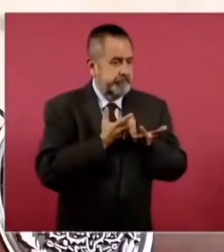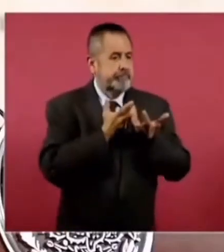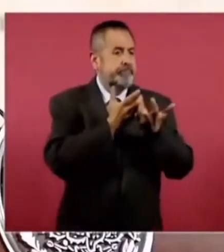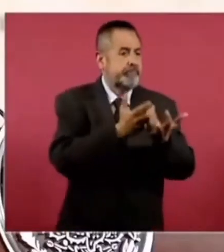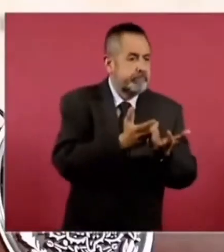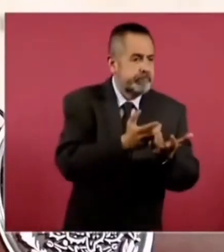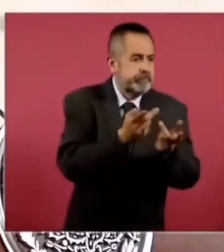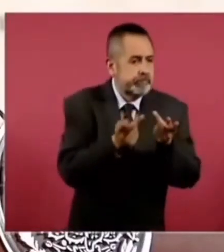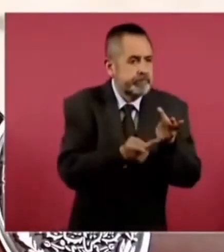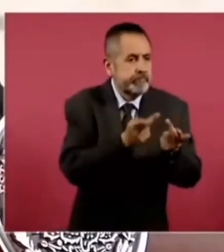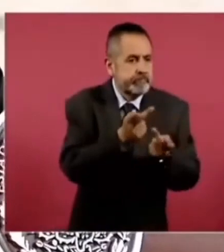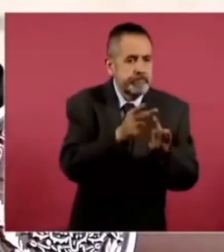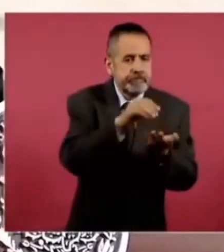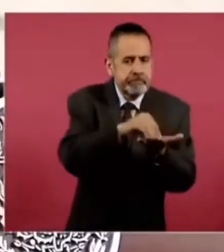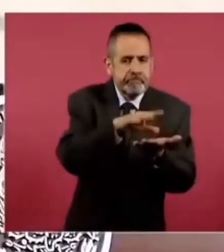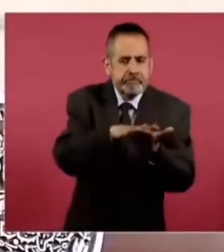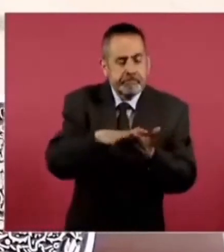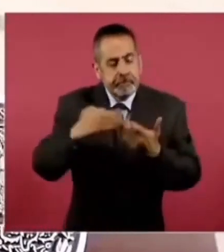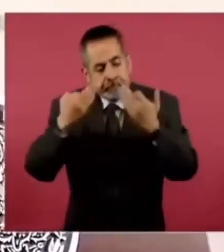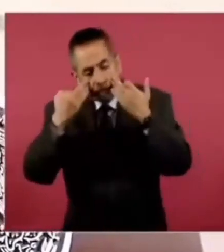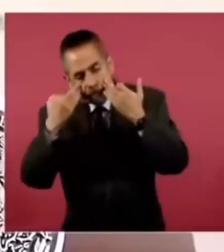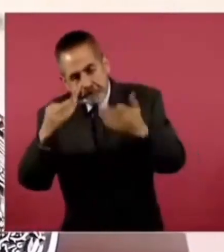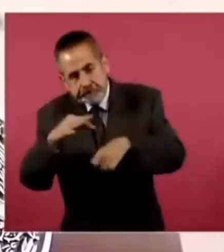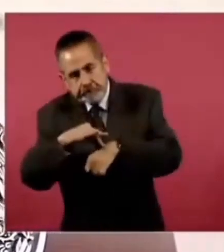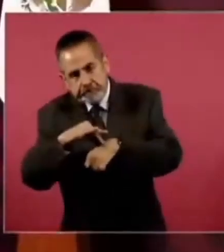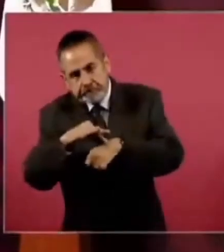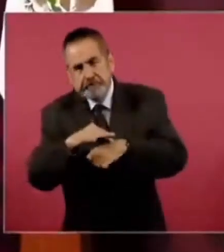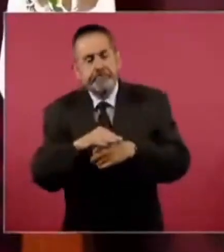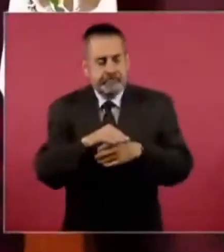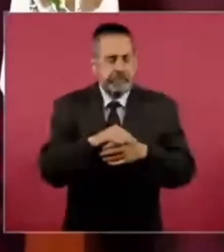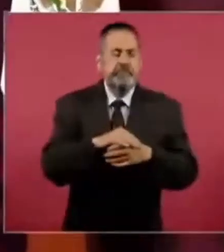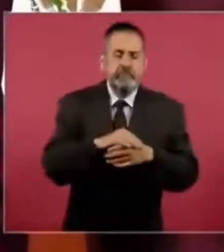dirigentes de la transformación.